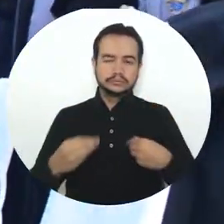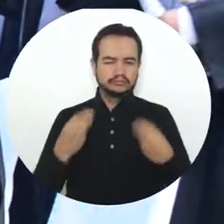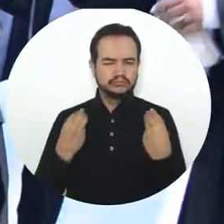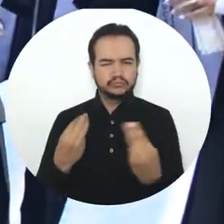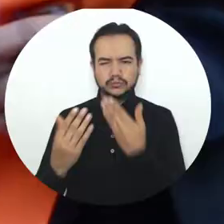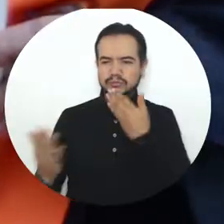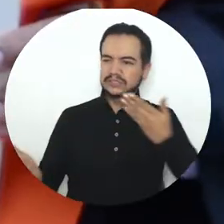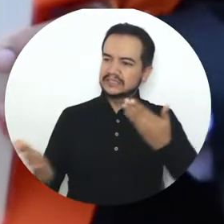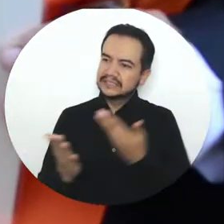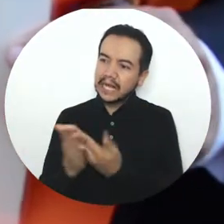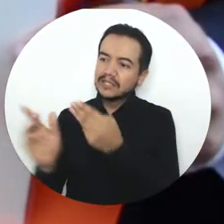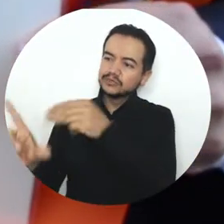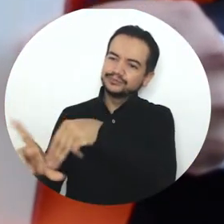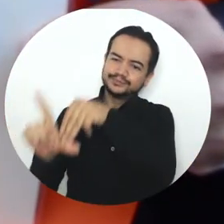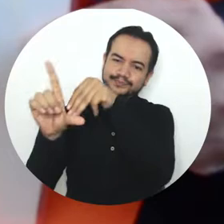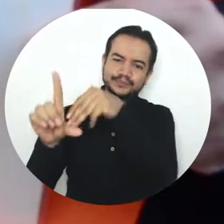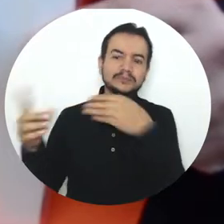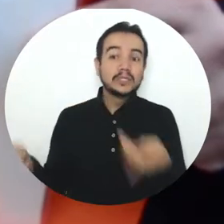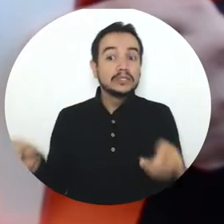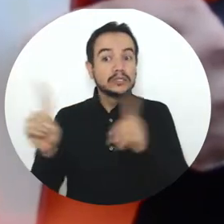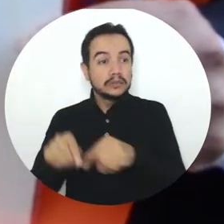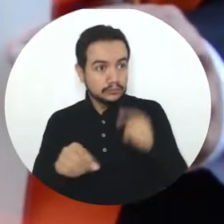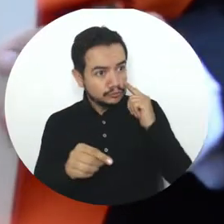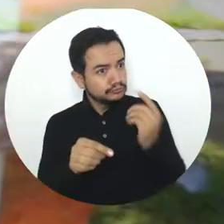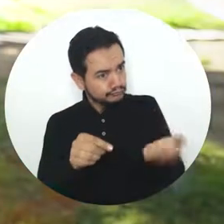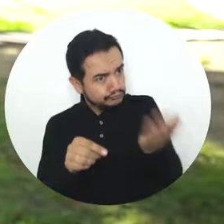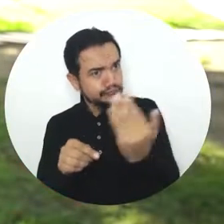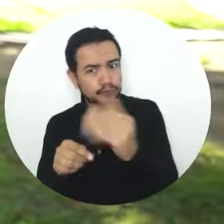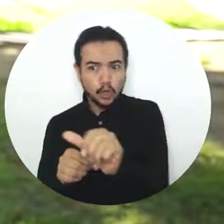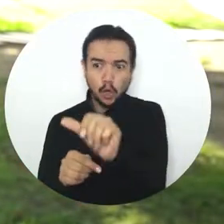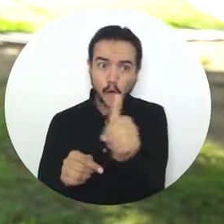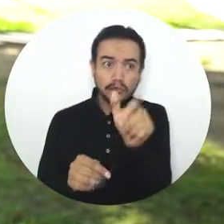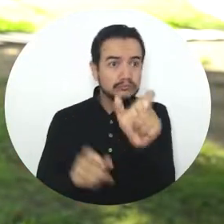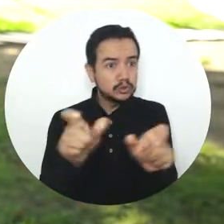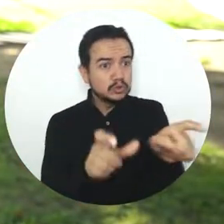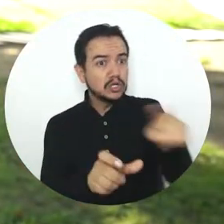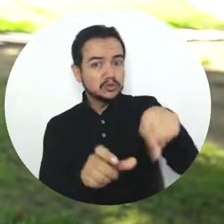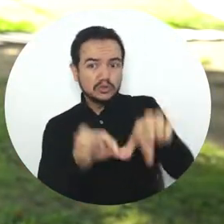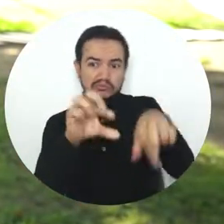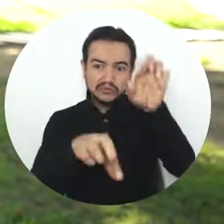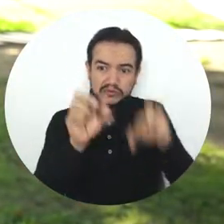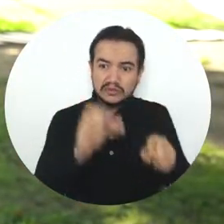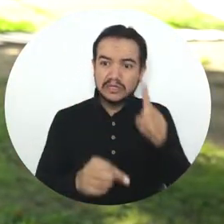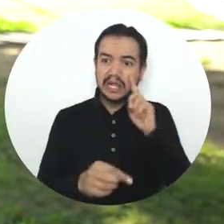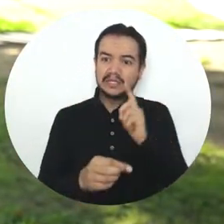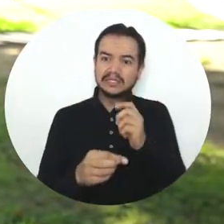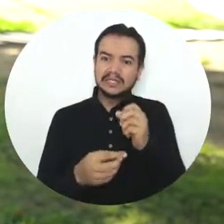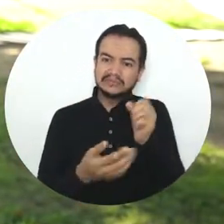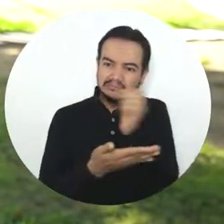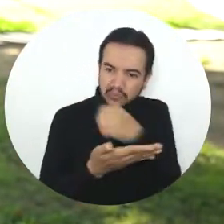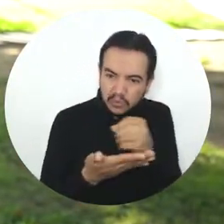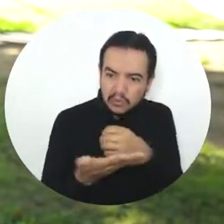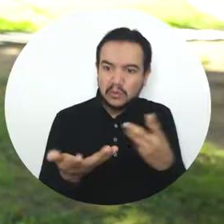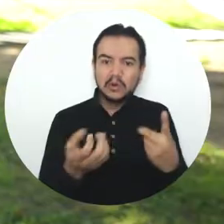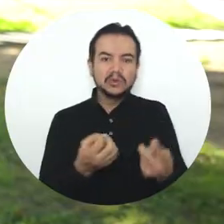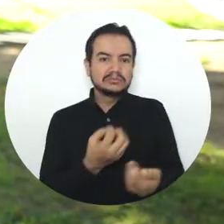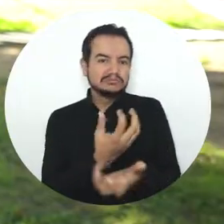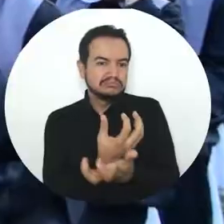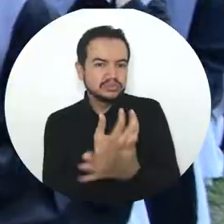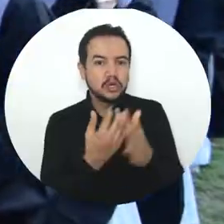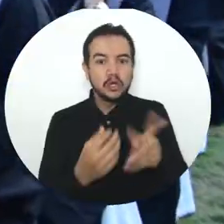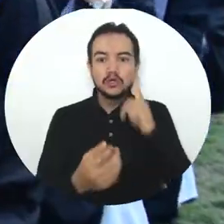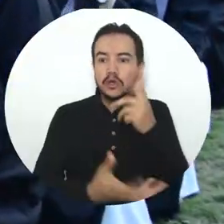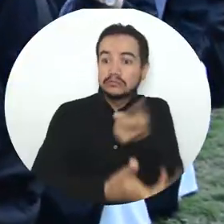muy agradecido con la maestría, invitando también a que otros investigadores, biólogos asociados a los recursos